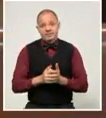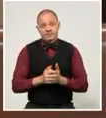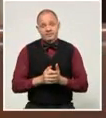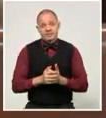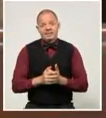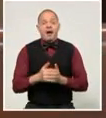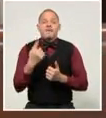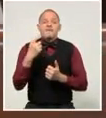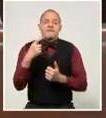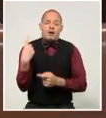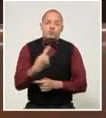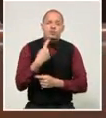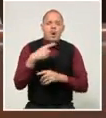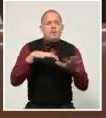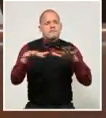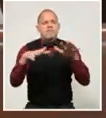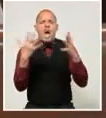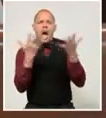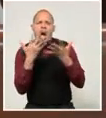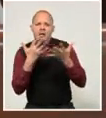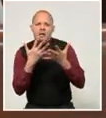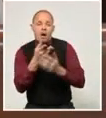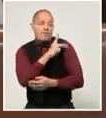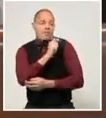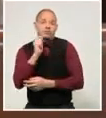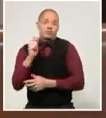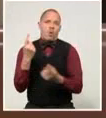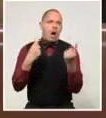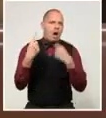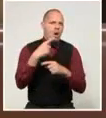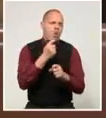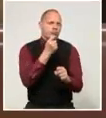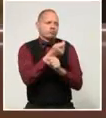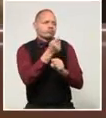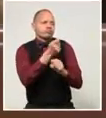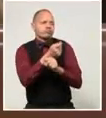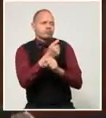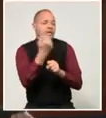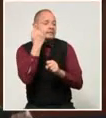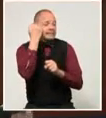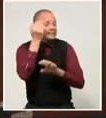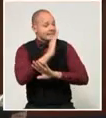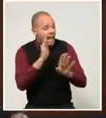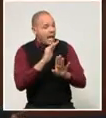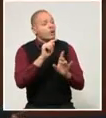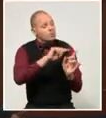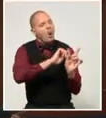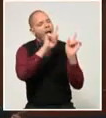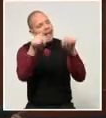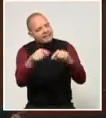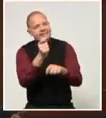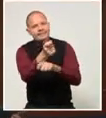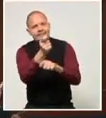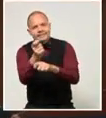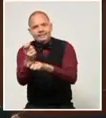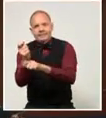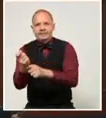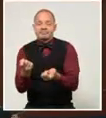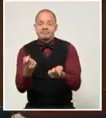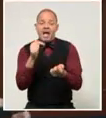un sistema de preparación de profesores en la temática. ¿Por qué? No, no está desarrollado ese tema. Nosotros